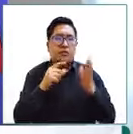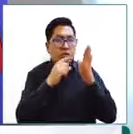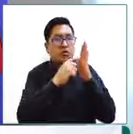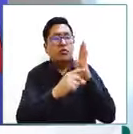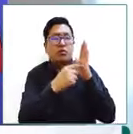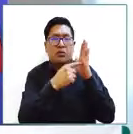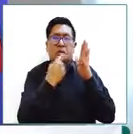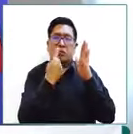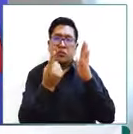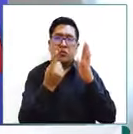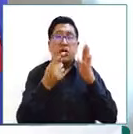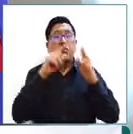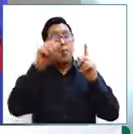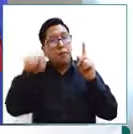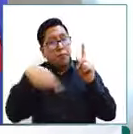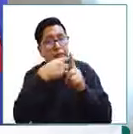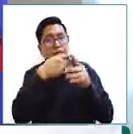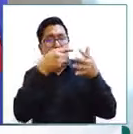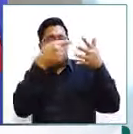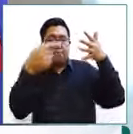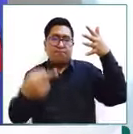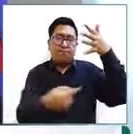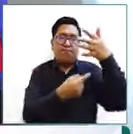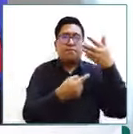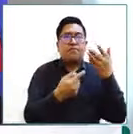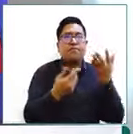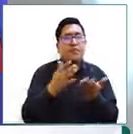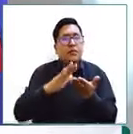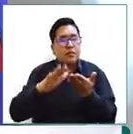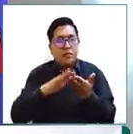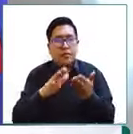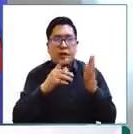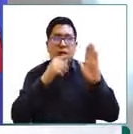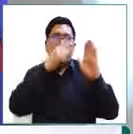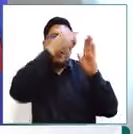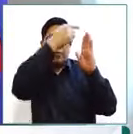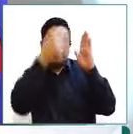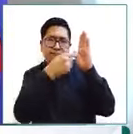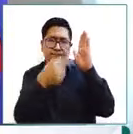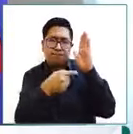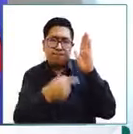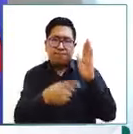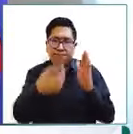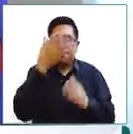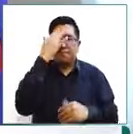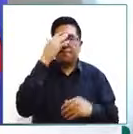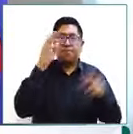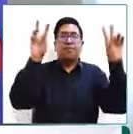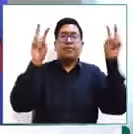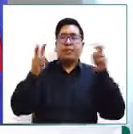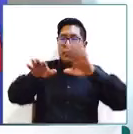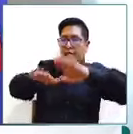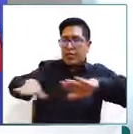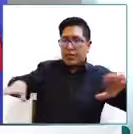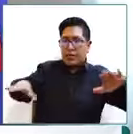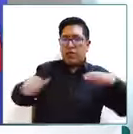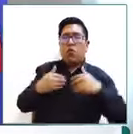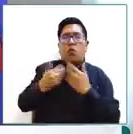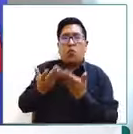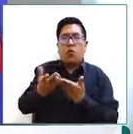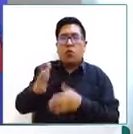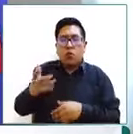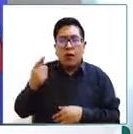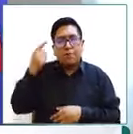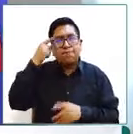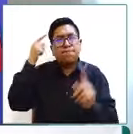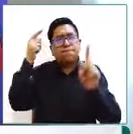mucho más ampliado cuando, por ejemplo, nos referimos, perdón, a uno de los elementos que hacen al interés superior de los niños, que